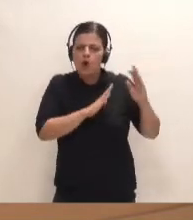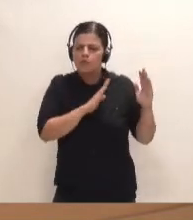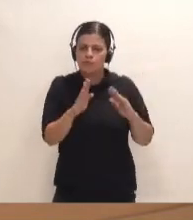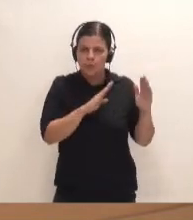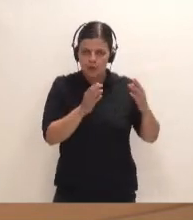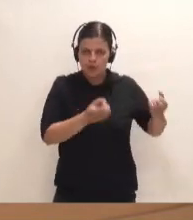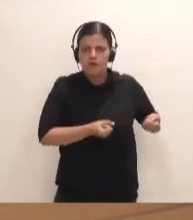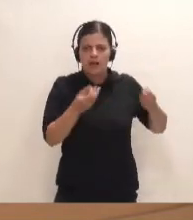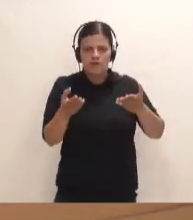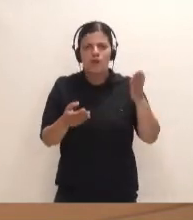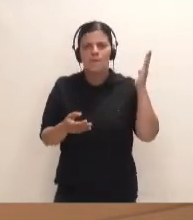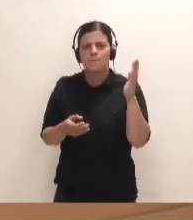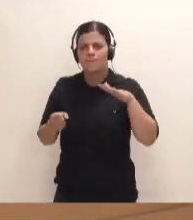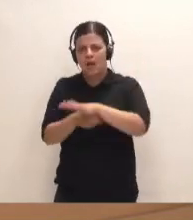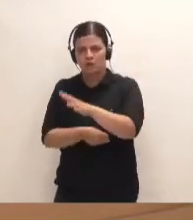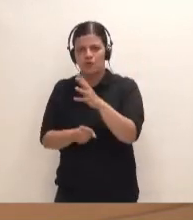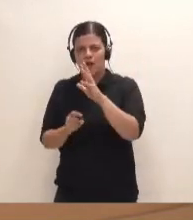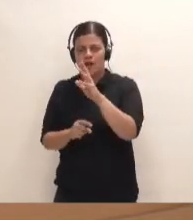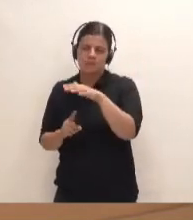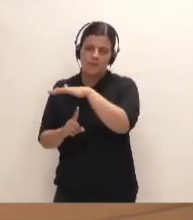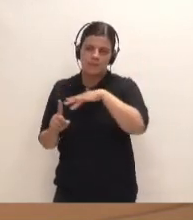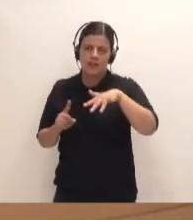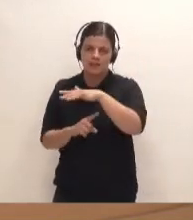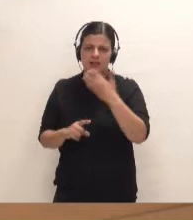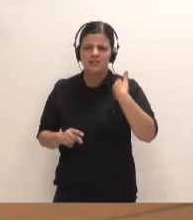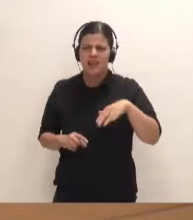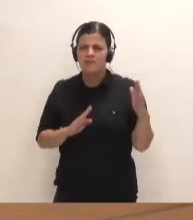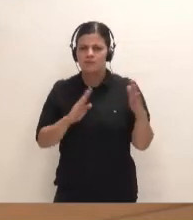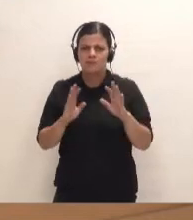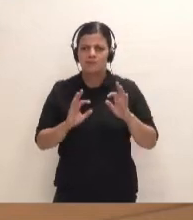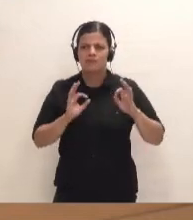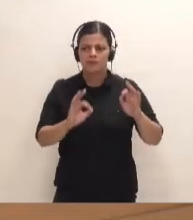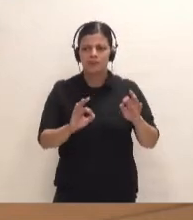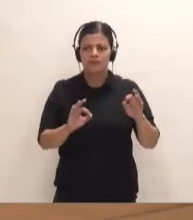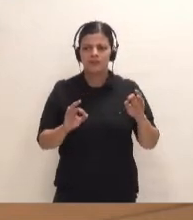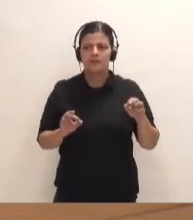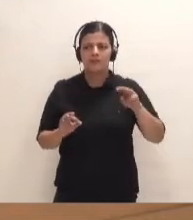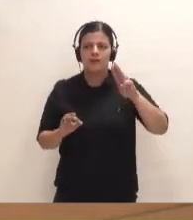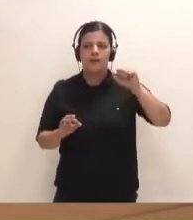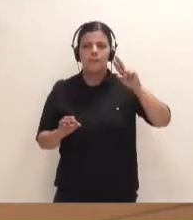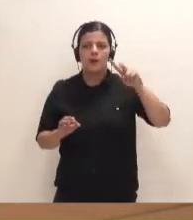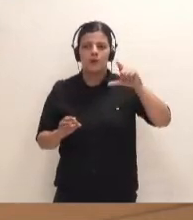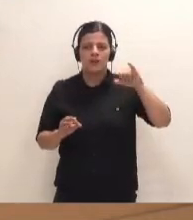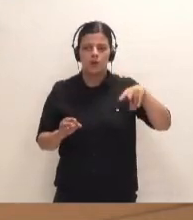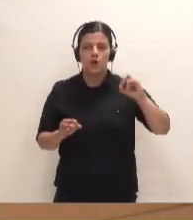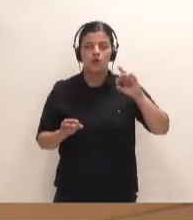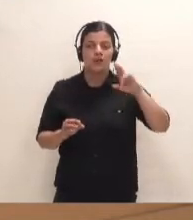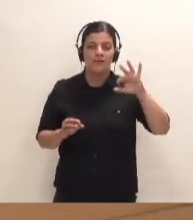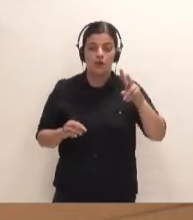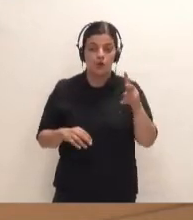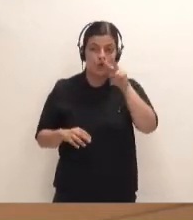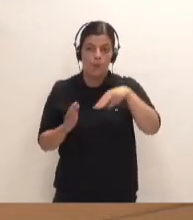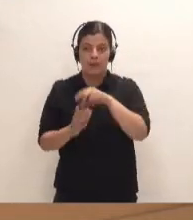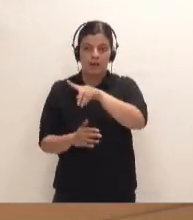sacó la declaración de impacto ambiental. Recuerdo, al día de 2014, gobernaba Paulino Rivero y el consejero de Política Territorial y de Obras Públicas. Las dos